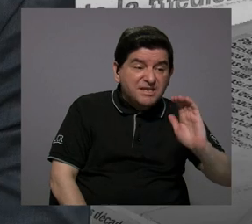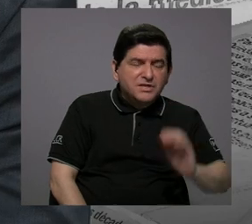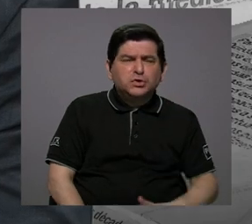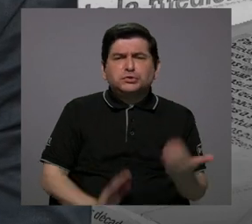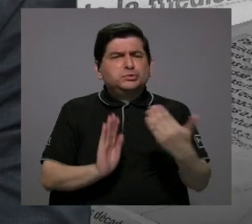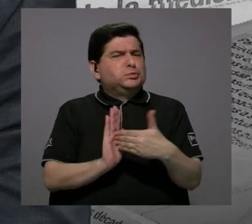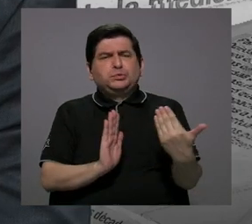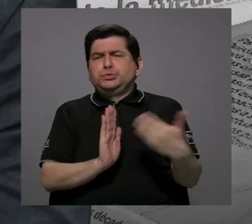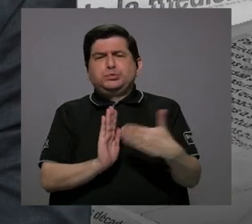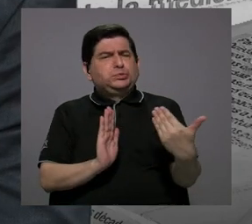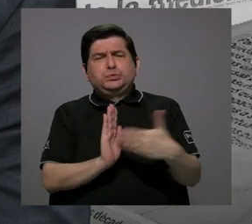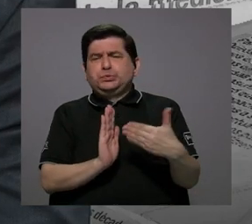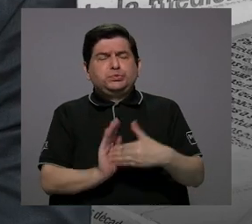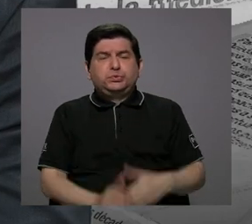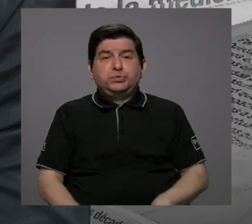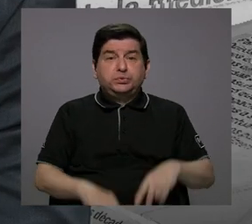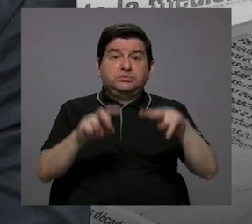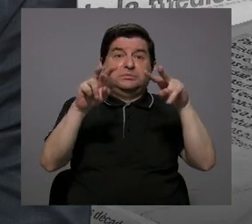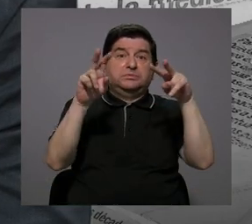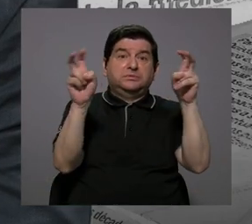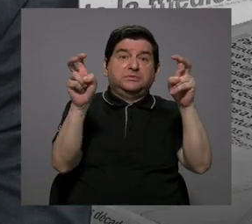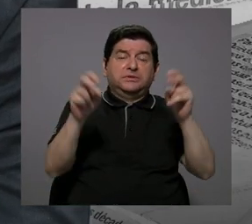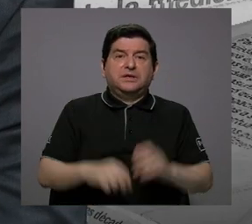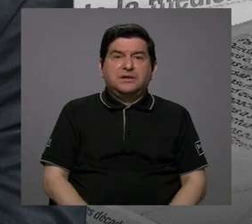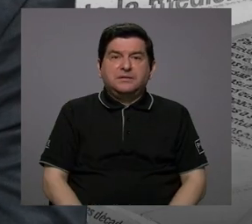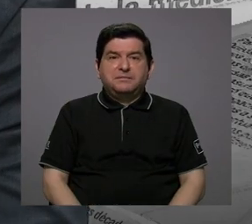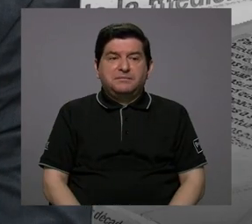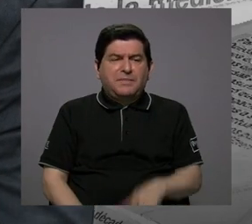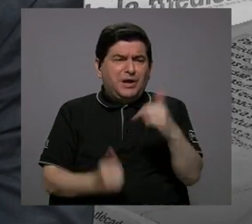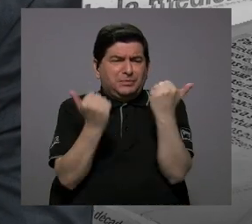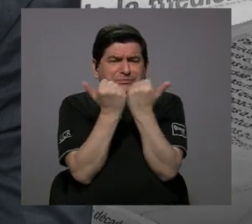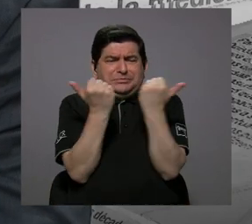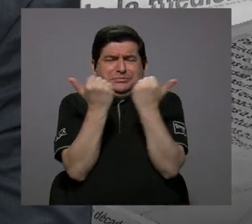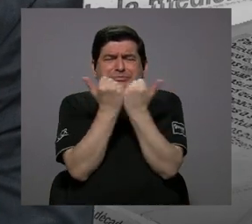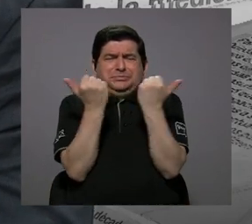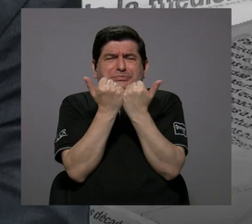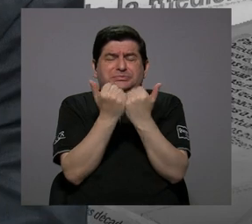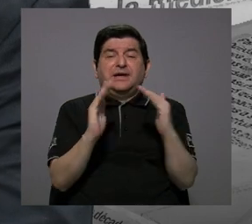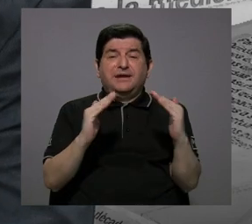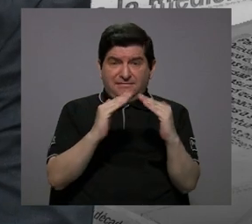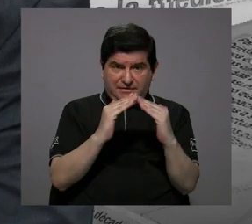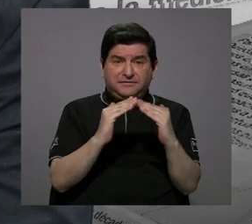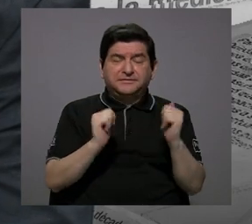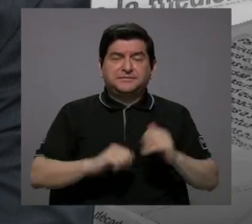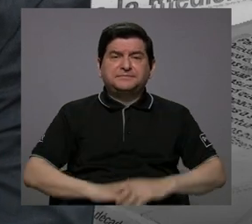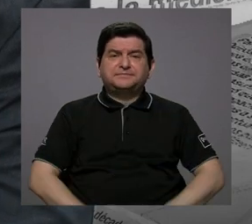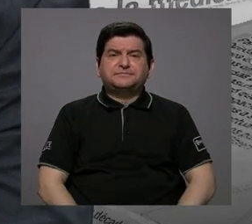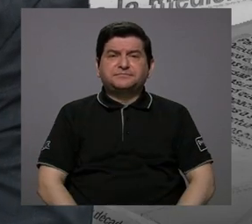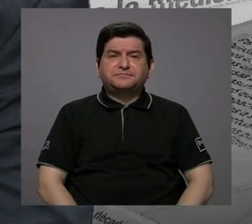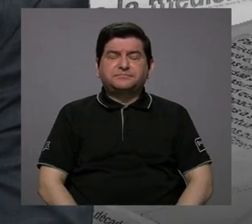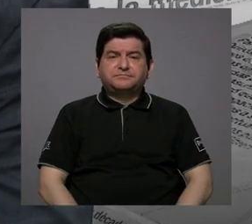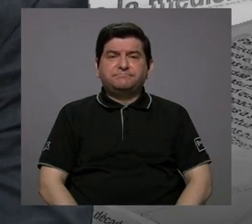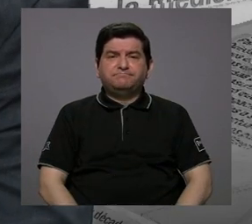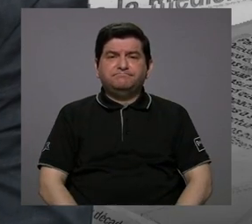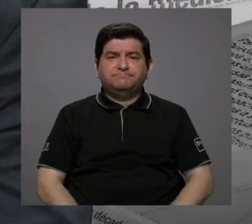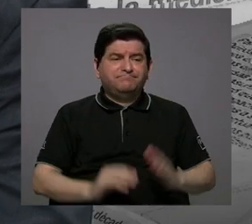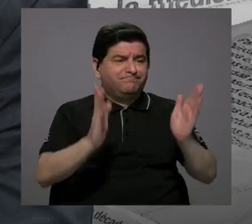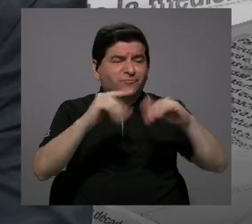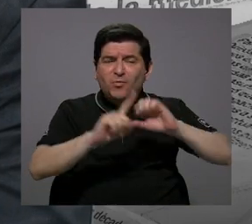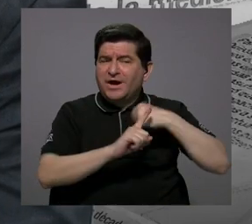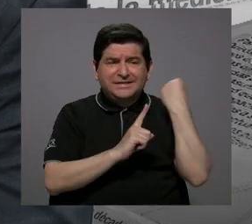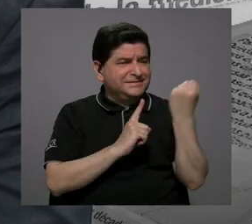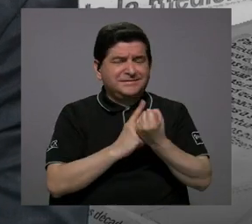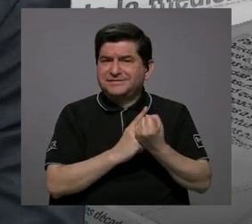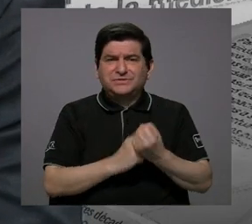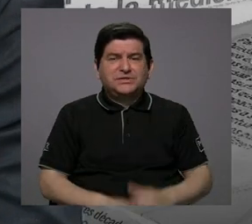muy afectados por el tema del hacinamiento en sus hogares, el no tener las condiciones